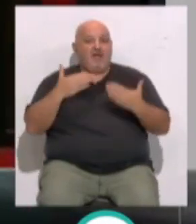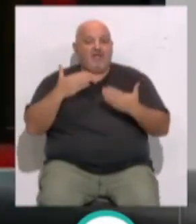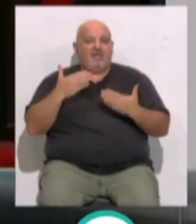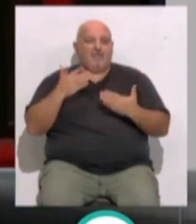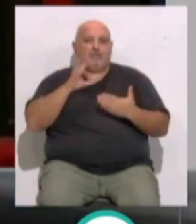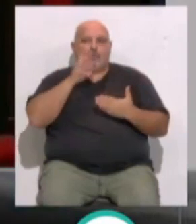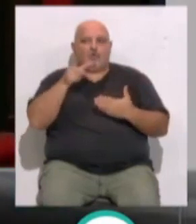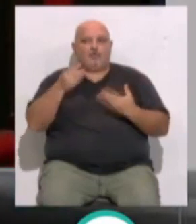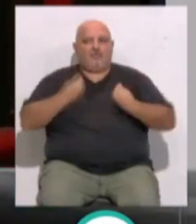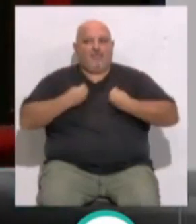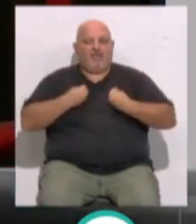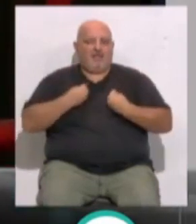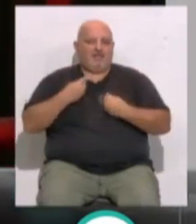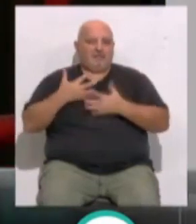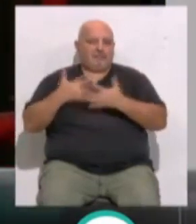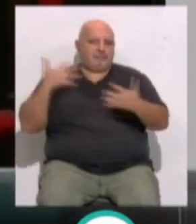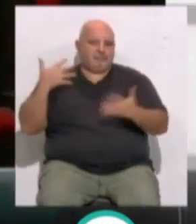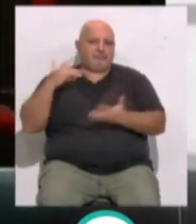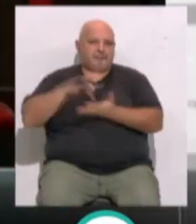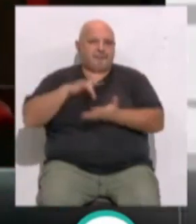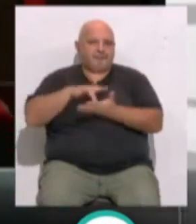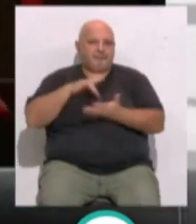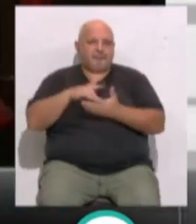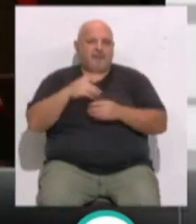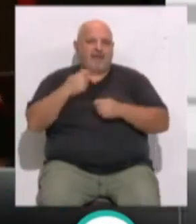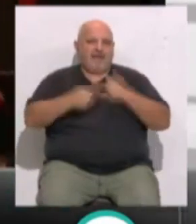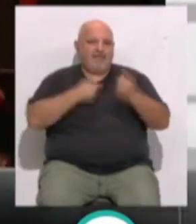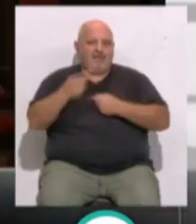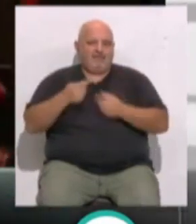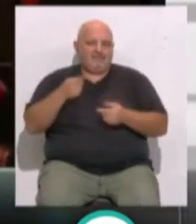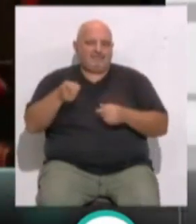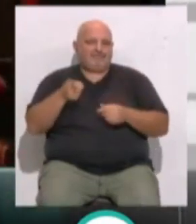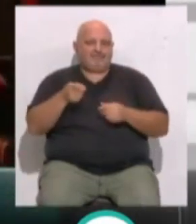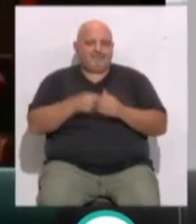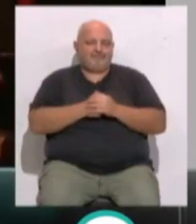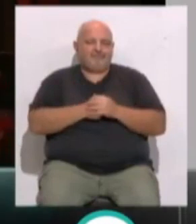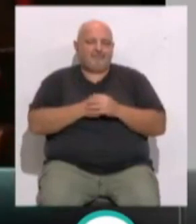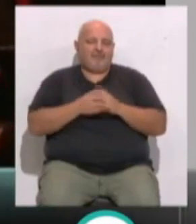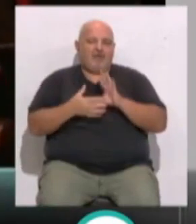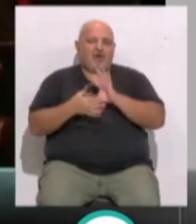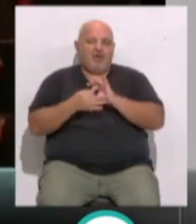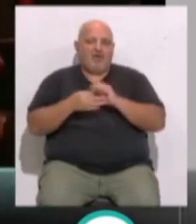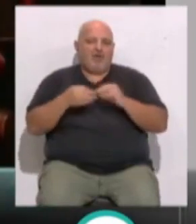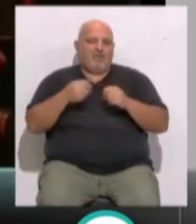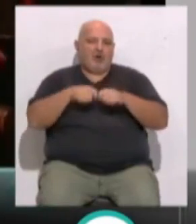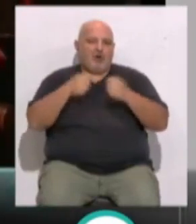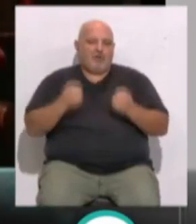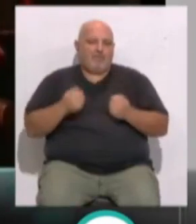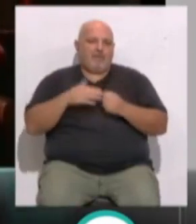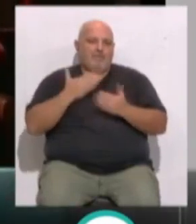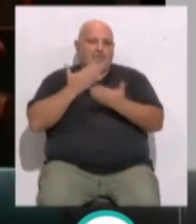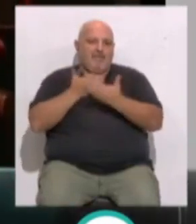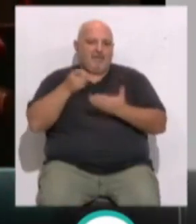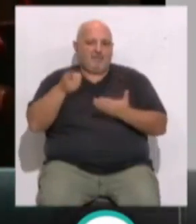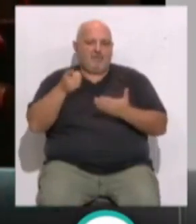Dios por su vida y por todo el bien que ha hecho, y nos unimos a la oración de toda la Iglesia y